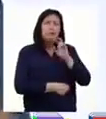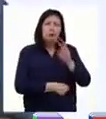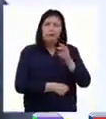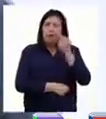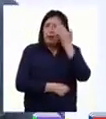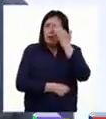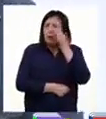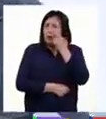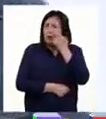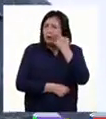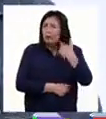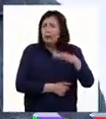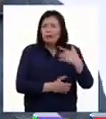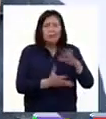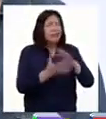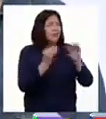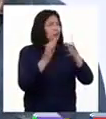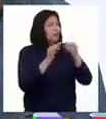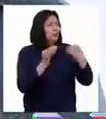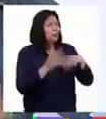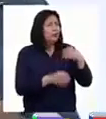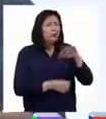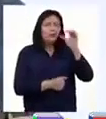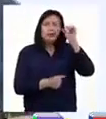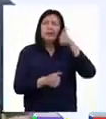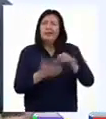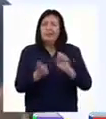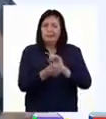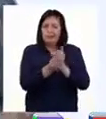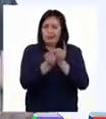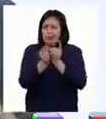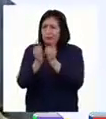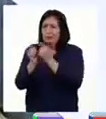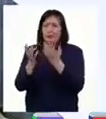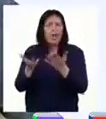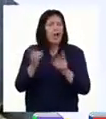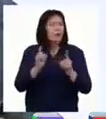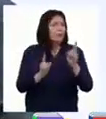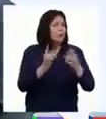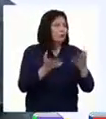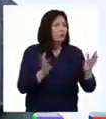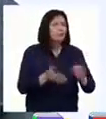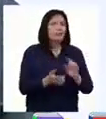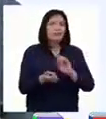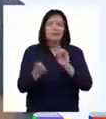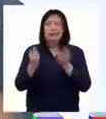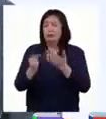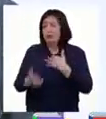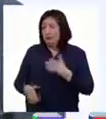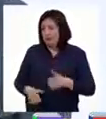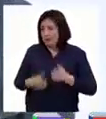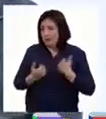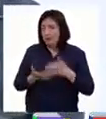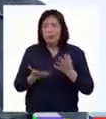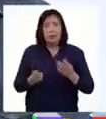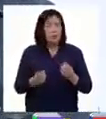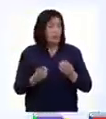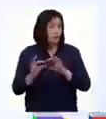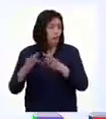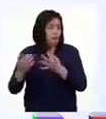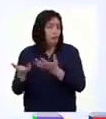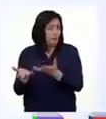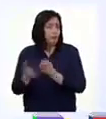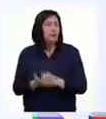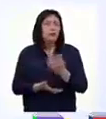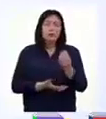conocer anécdotas interesantes y divertidas sobre los cambios en algunos objetos que transformaron nuestra vida y nuestra dinámica familiar.